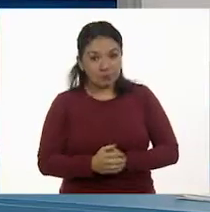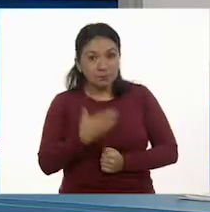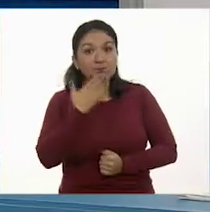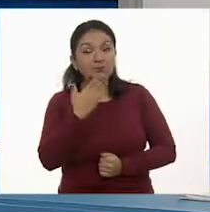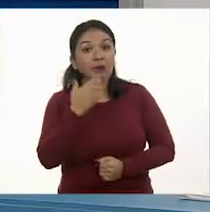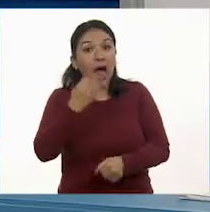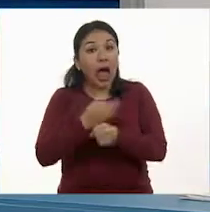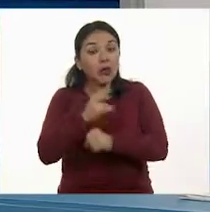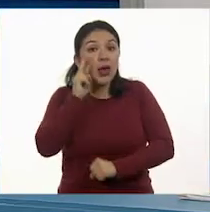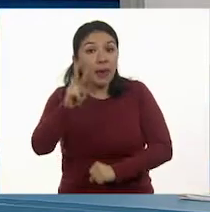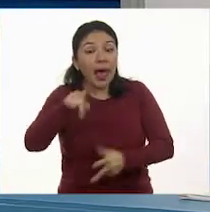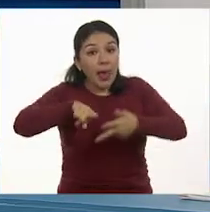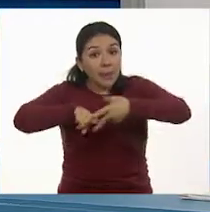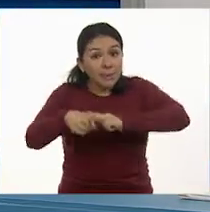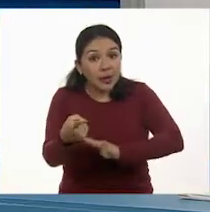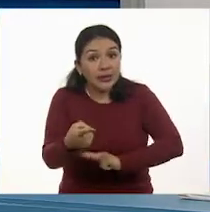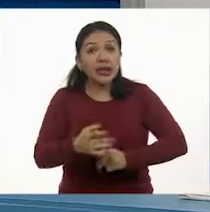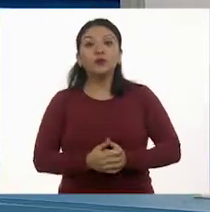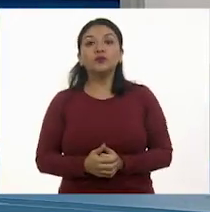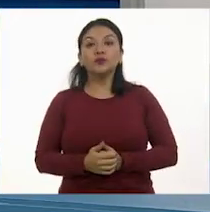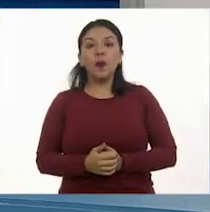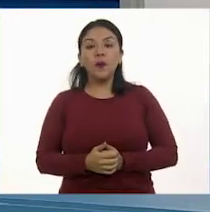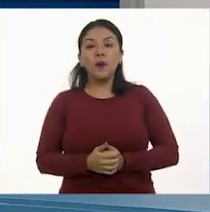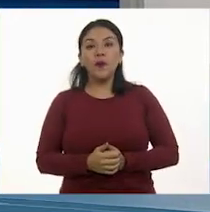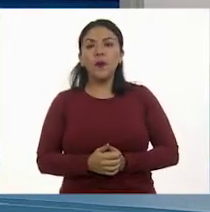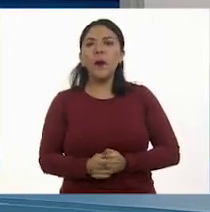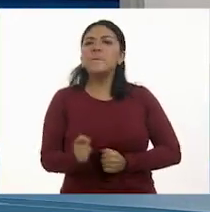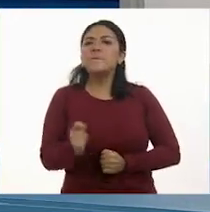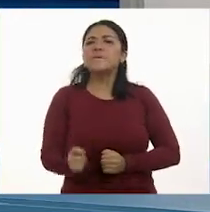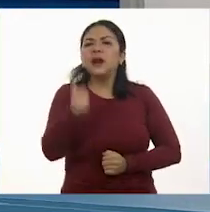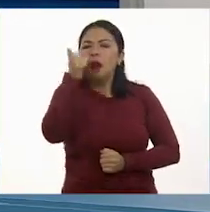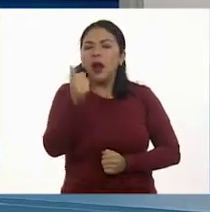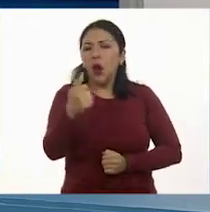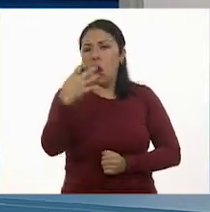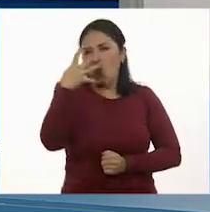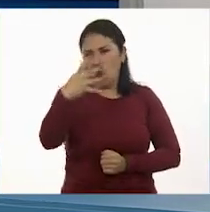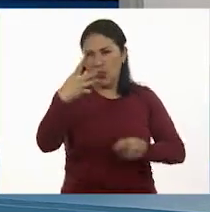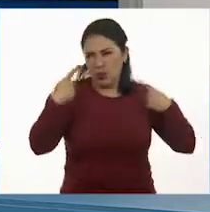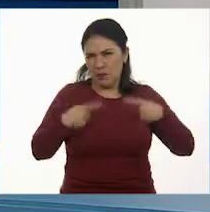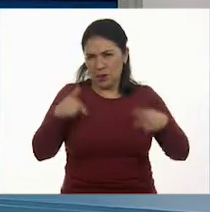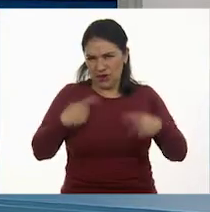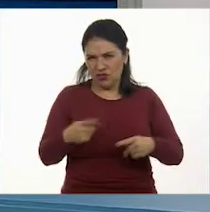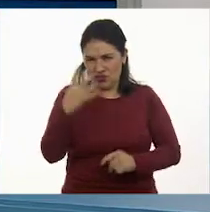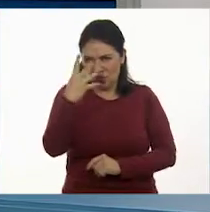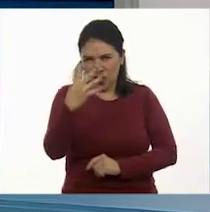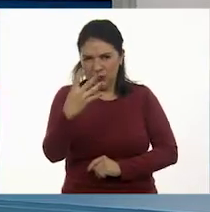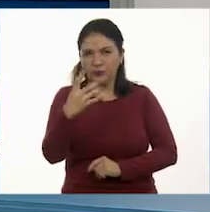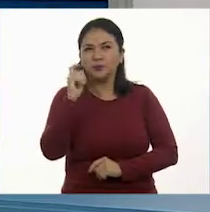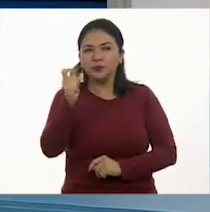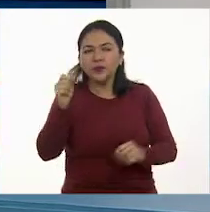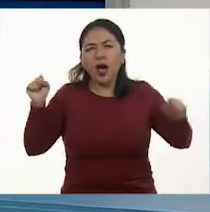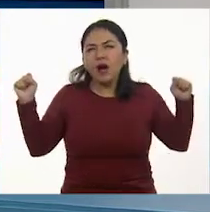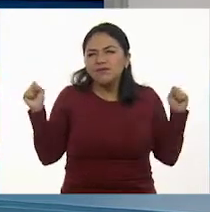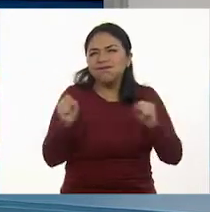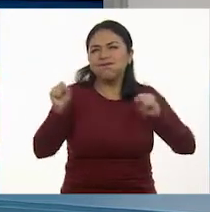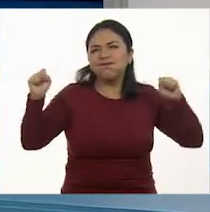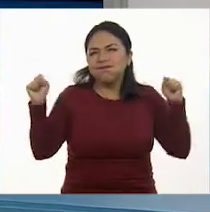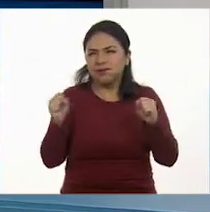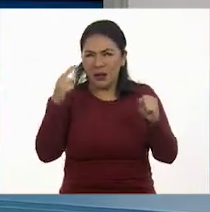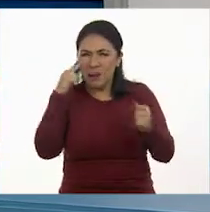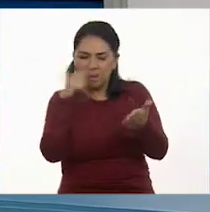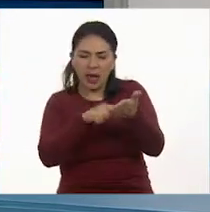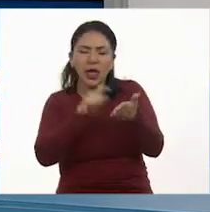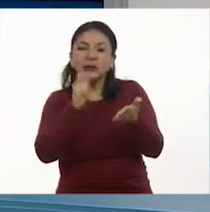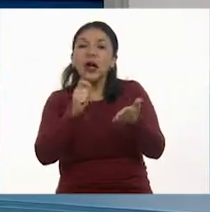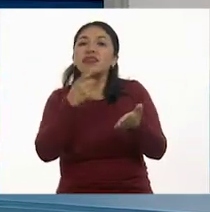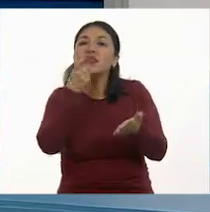vamos a ver. Empecemos con los primeros cuatro personajes. Que recorrieron o que nos muestra su